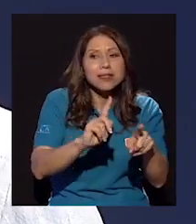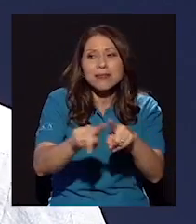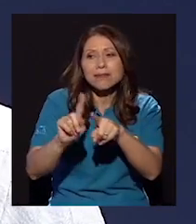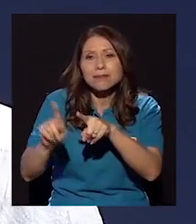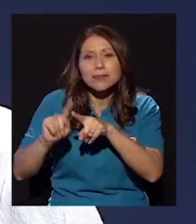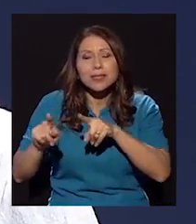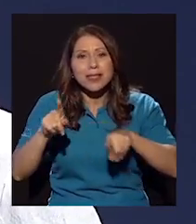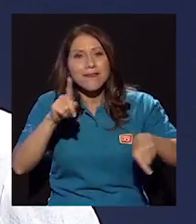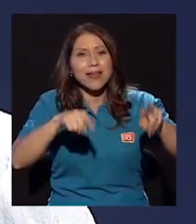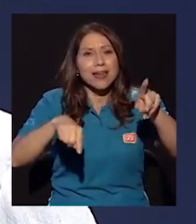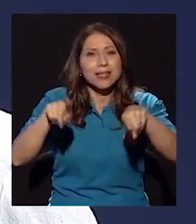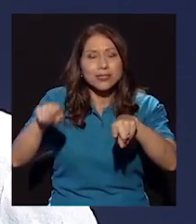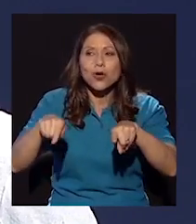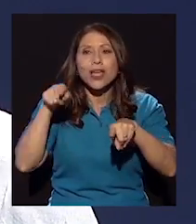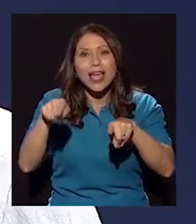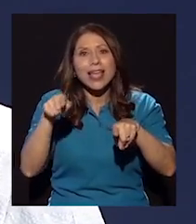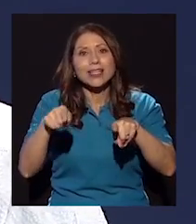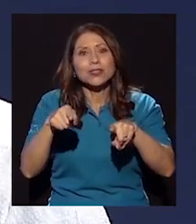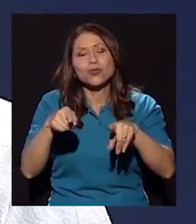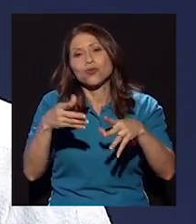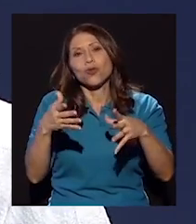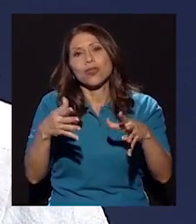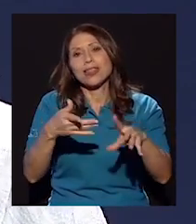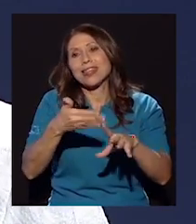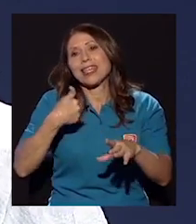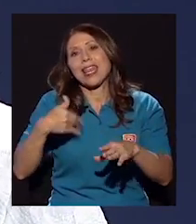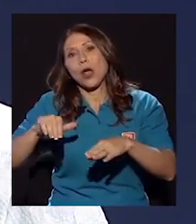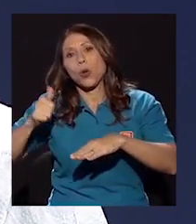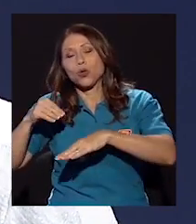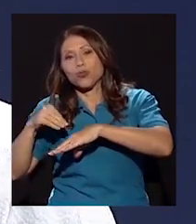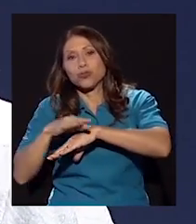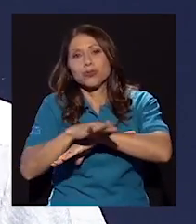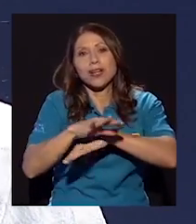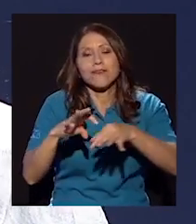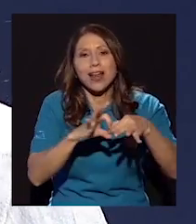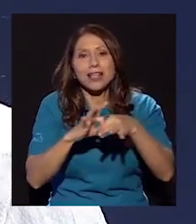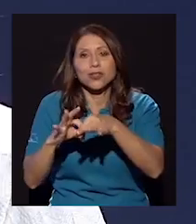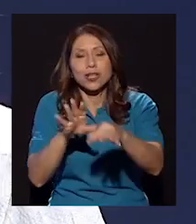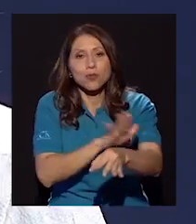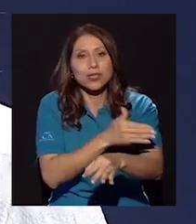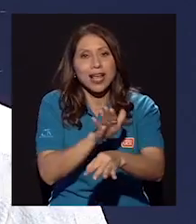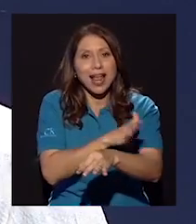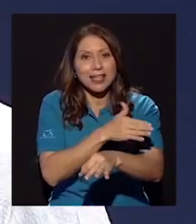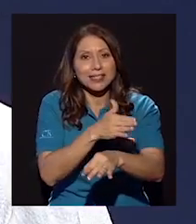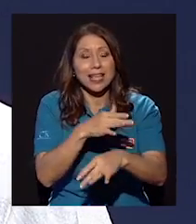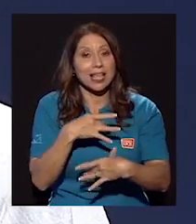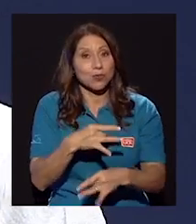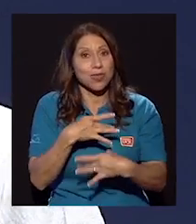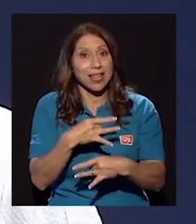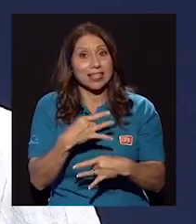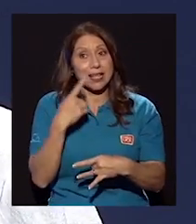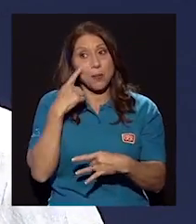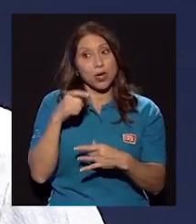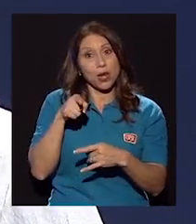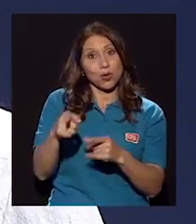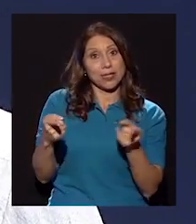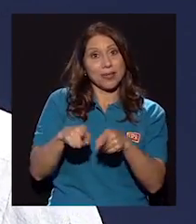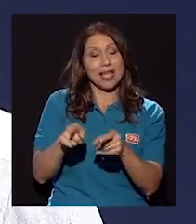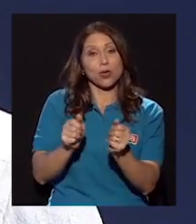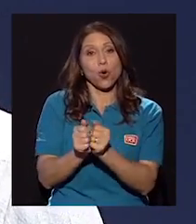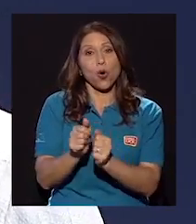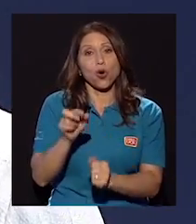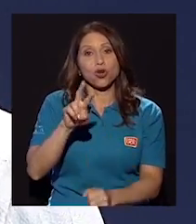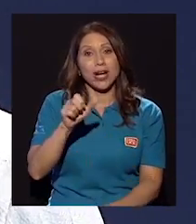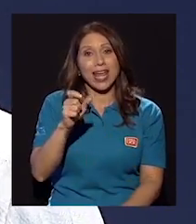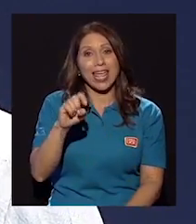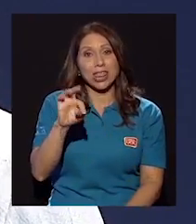tipo de relaciones musicales. Y es muy interesante porque lo que está pasando ahora a través de... con el reggaetón, pero también a través de la música